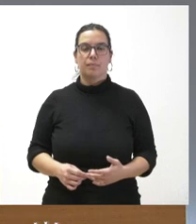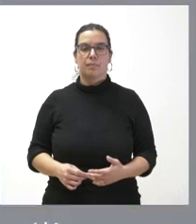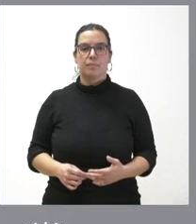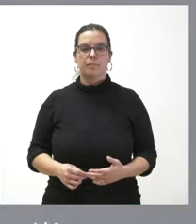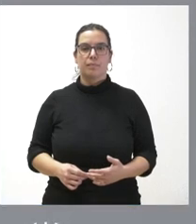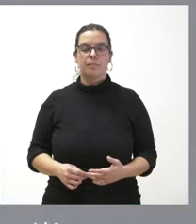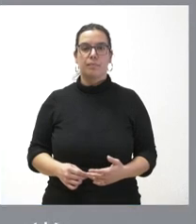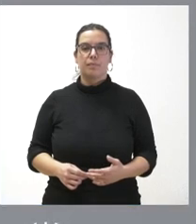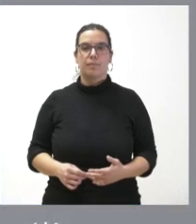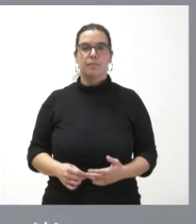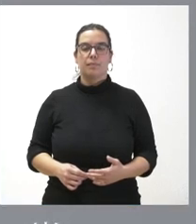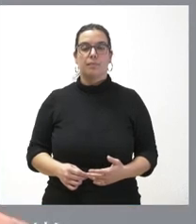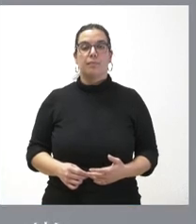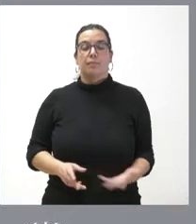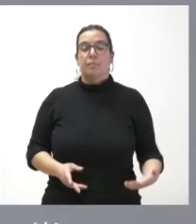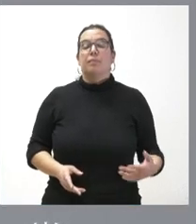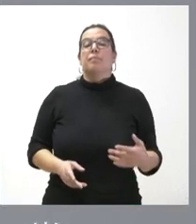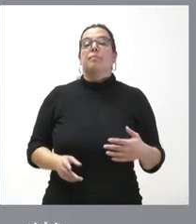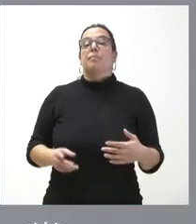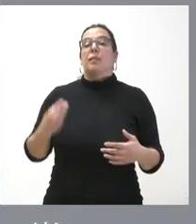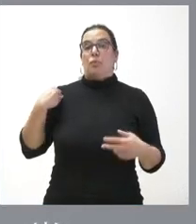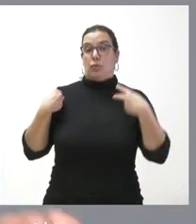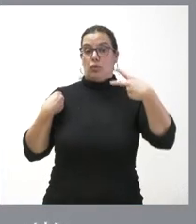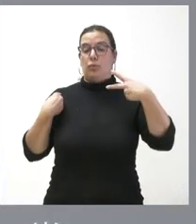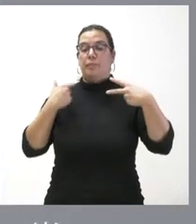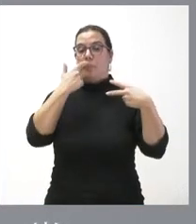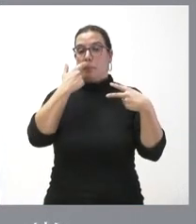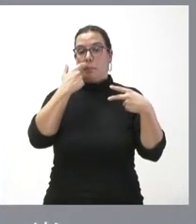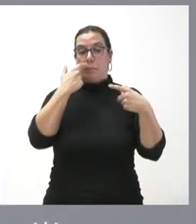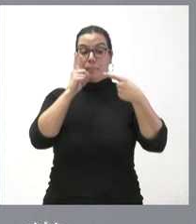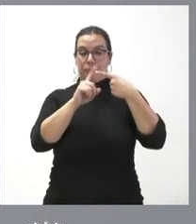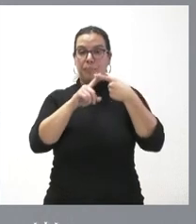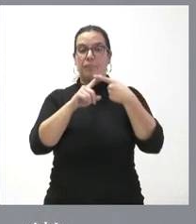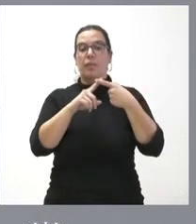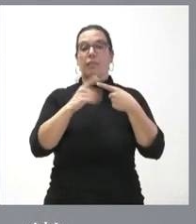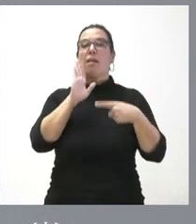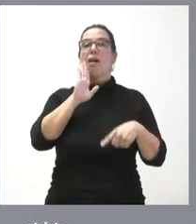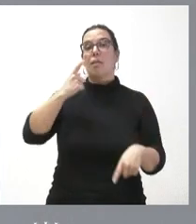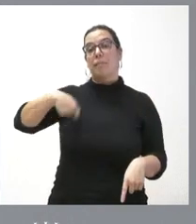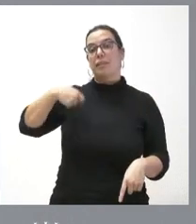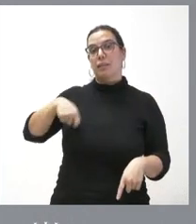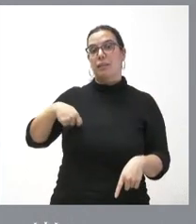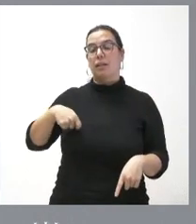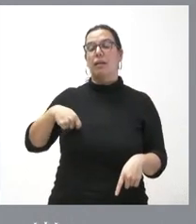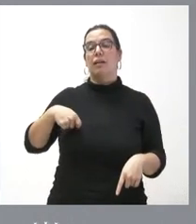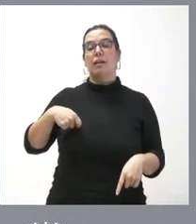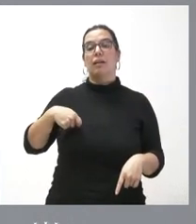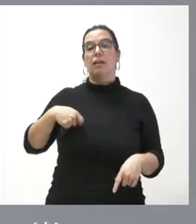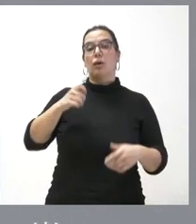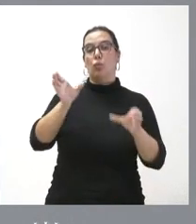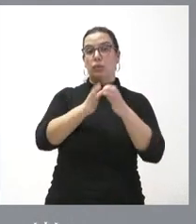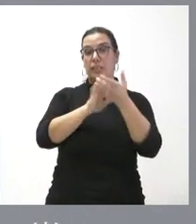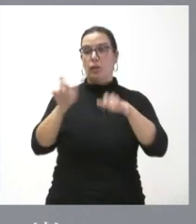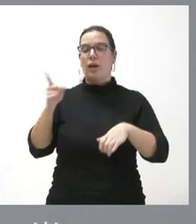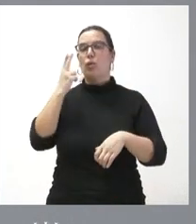pues los cuestiones que usted plantea los pasos que se comprometió el presidente de la junta de Castilla una vez que celebramos ese consejo de gobierno extraordinario fueron